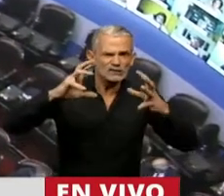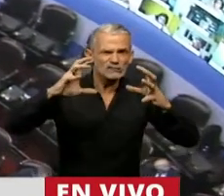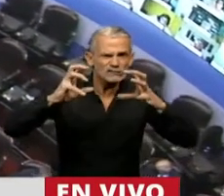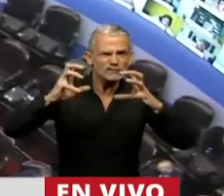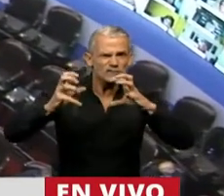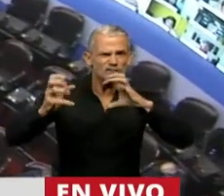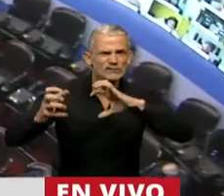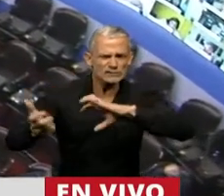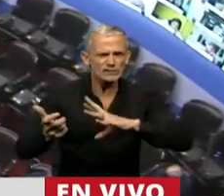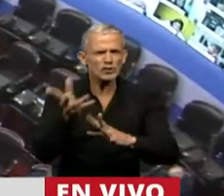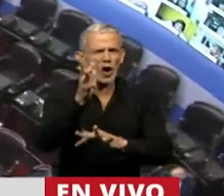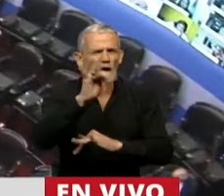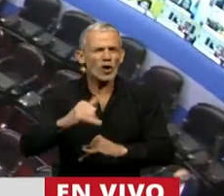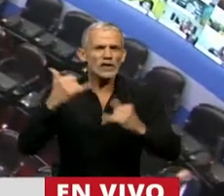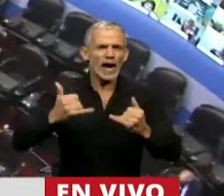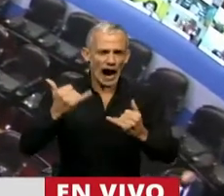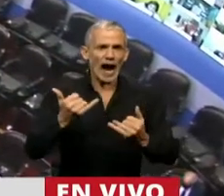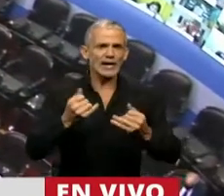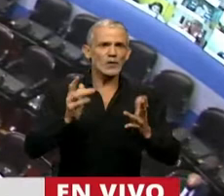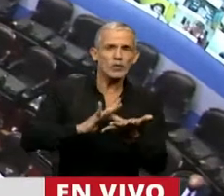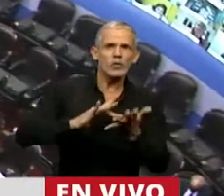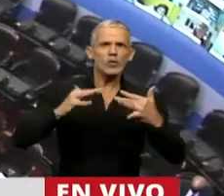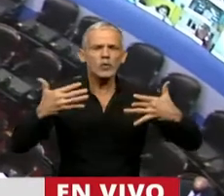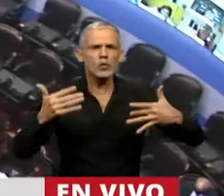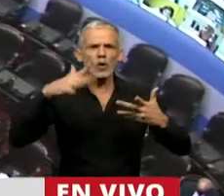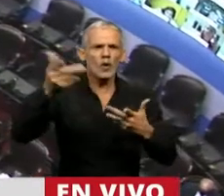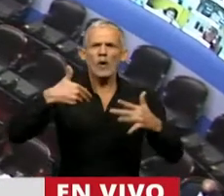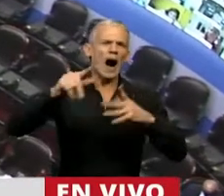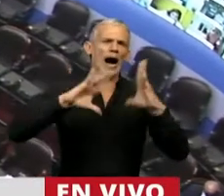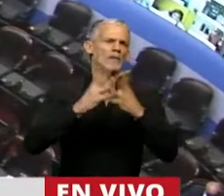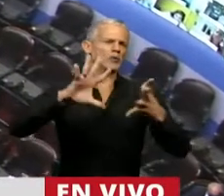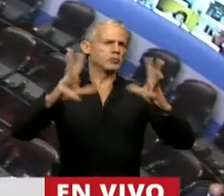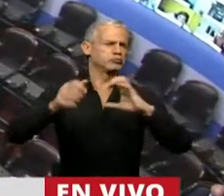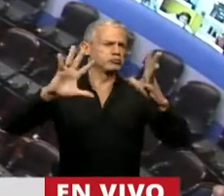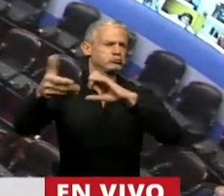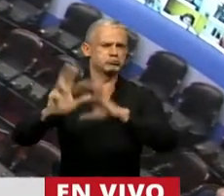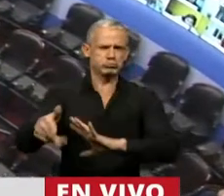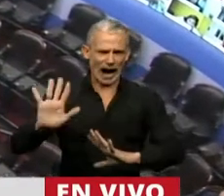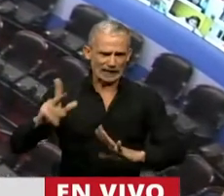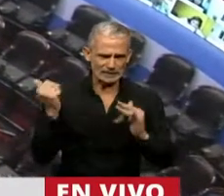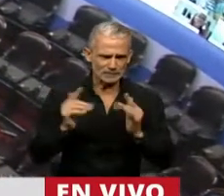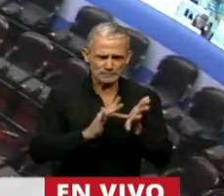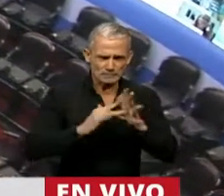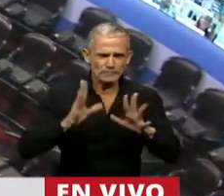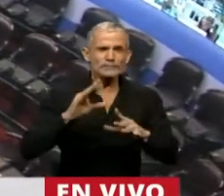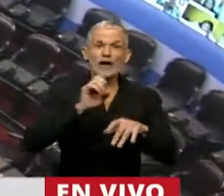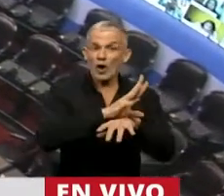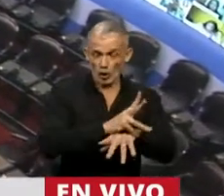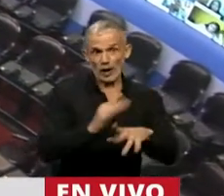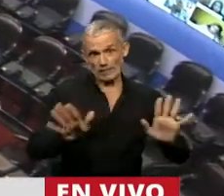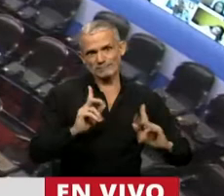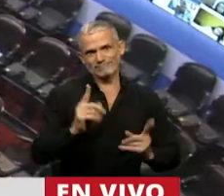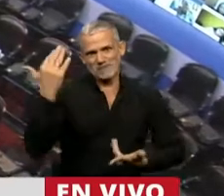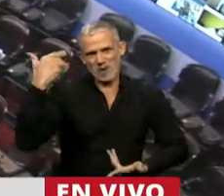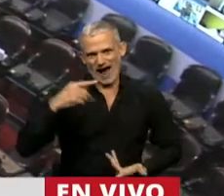y que no pasa un día sin que recibamos predicciones devastadoras para el futuro de la humanidad. El COVID-19, lo